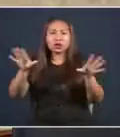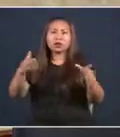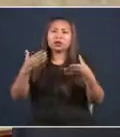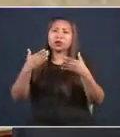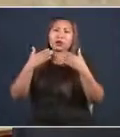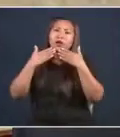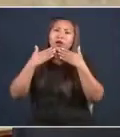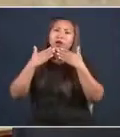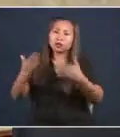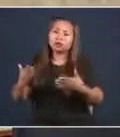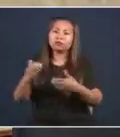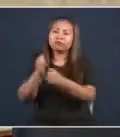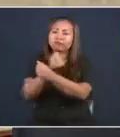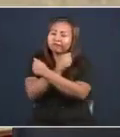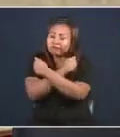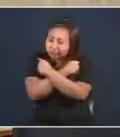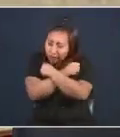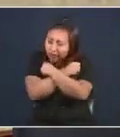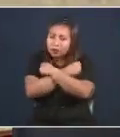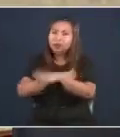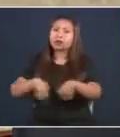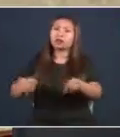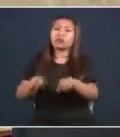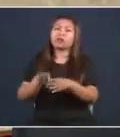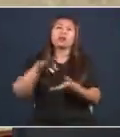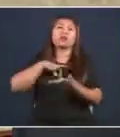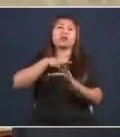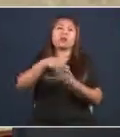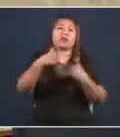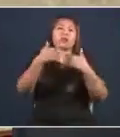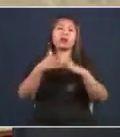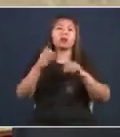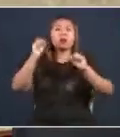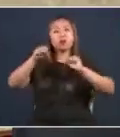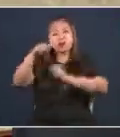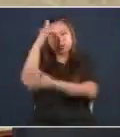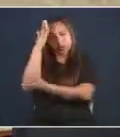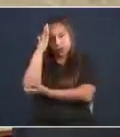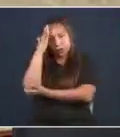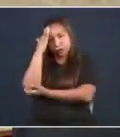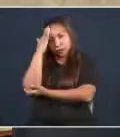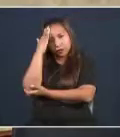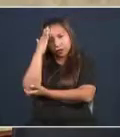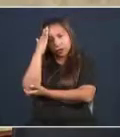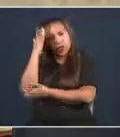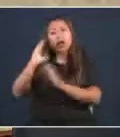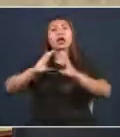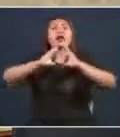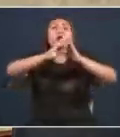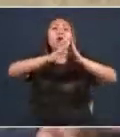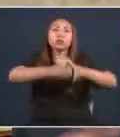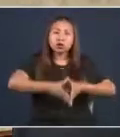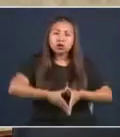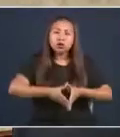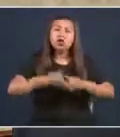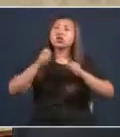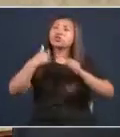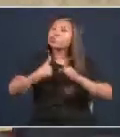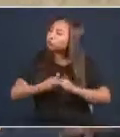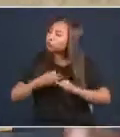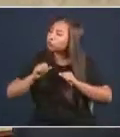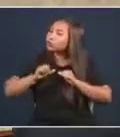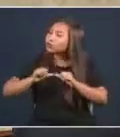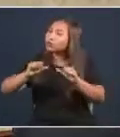Y fuerte abrazo. Y que el pueblo panameño sepa que después de hoy. Las comisiones y los diputados seguimos trabajando